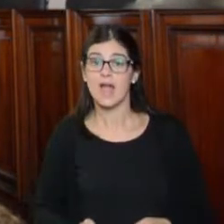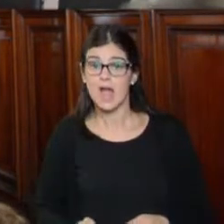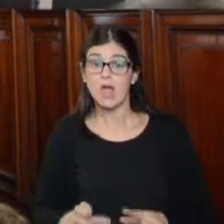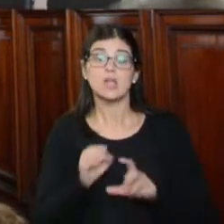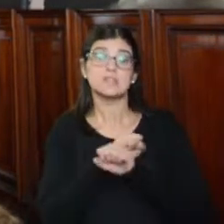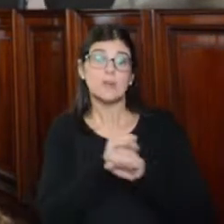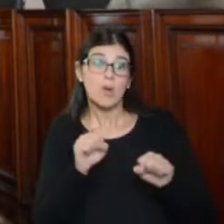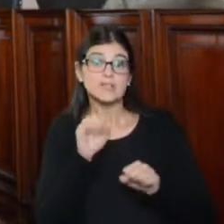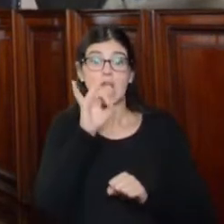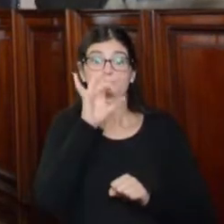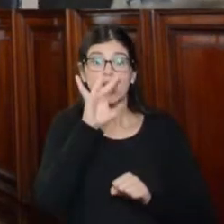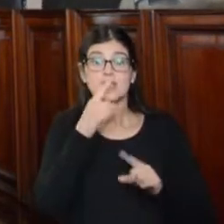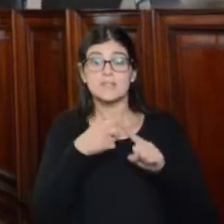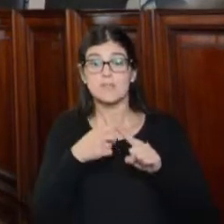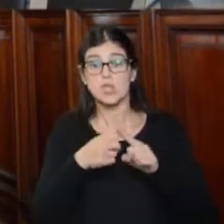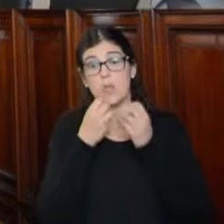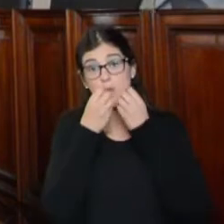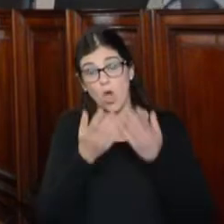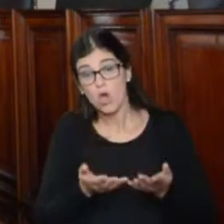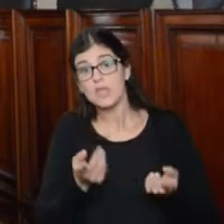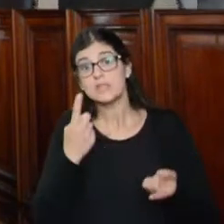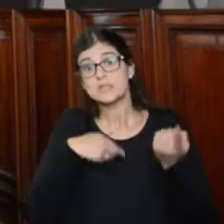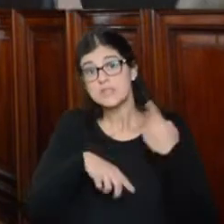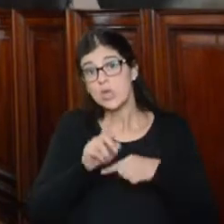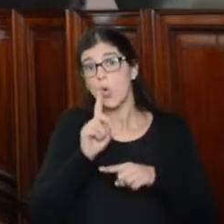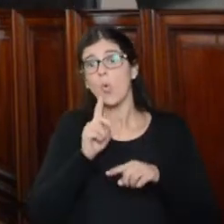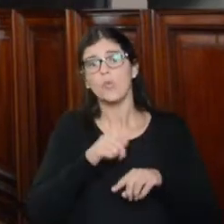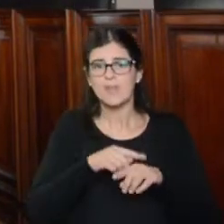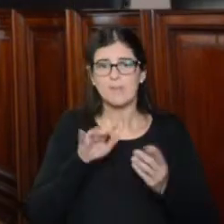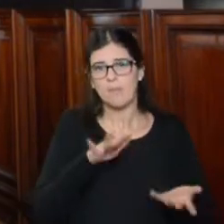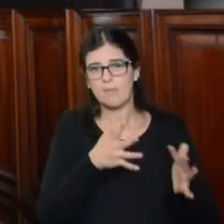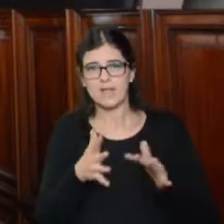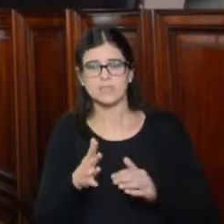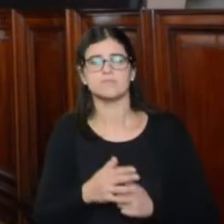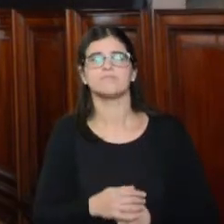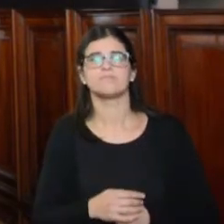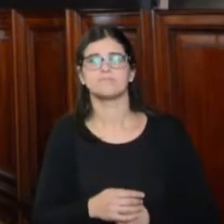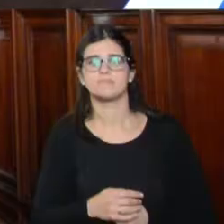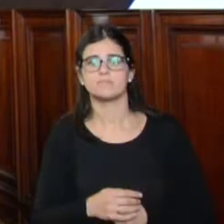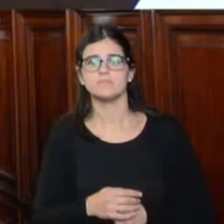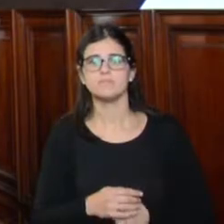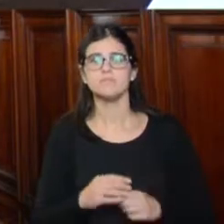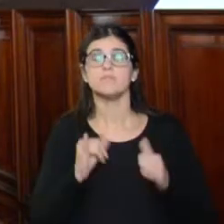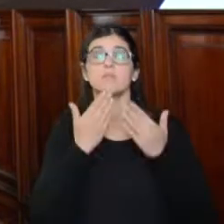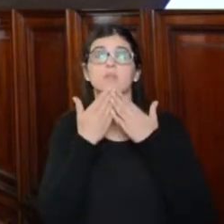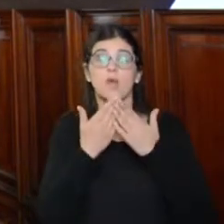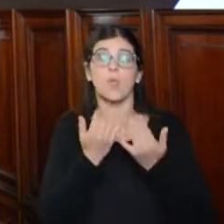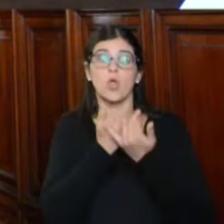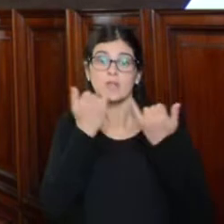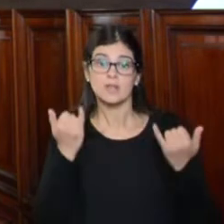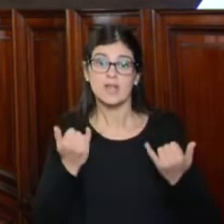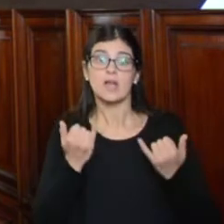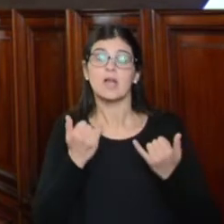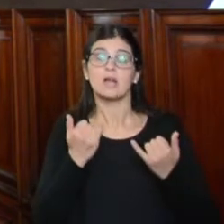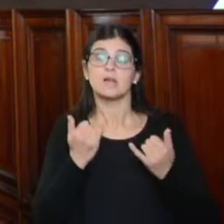si pueden ser los 15 minutos, mejor, sino un tiempo similar. Adelante, por favor. Gracias, señor presidente. Buenos días. Buenos días, señores